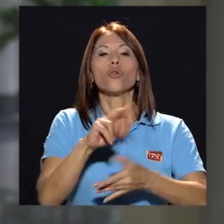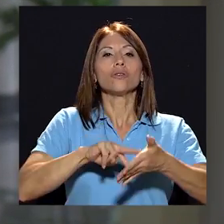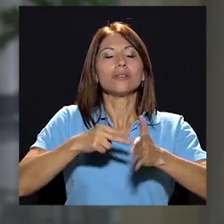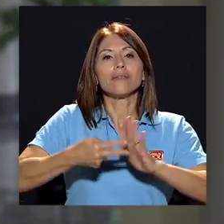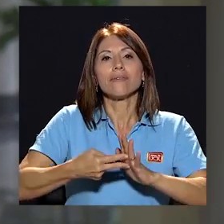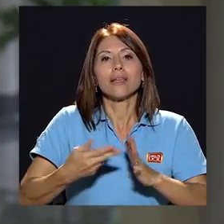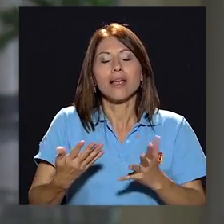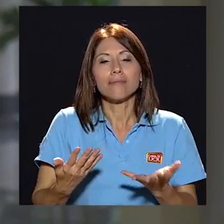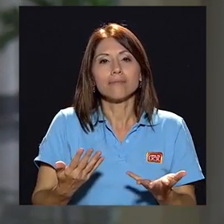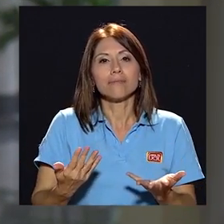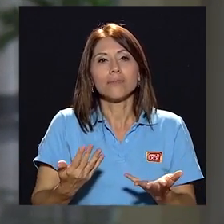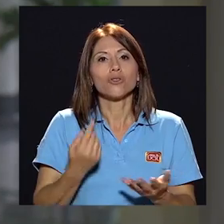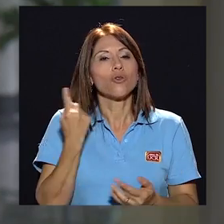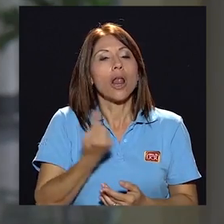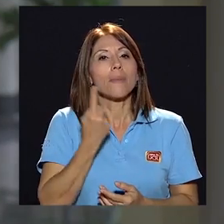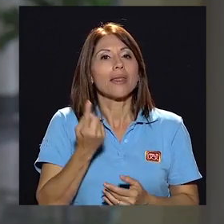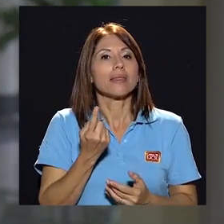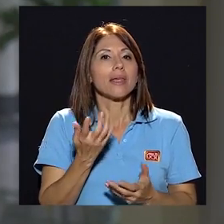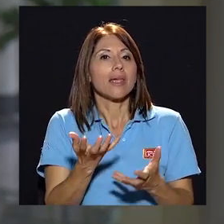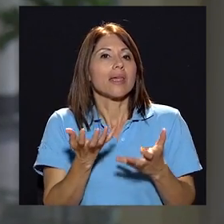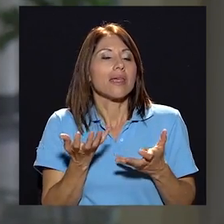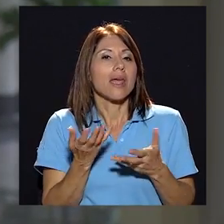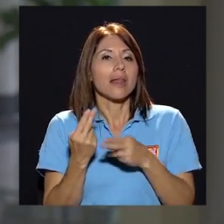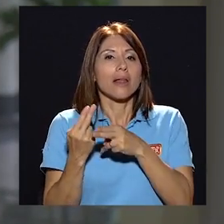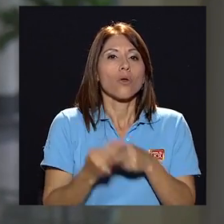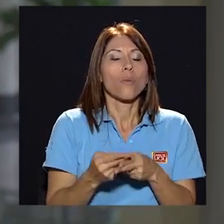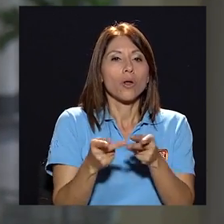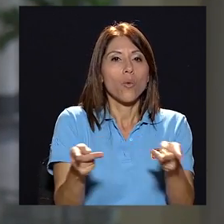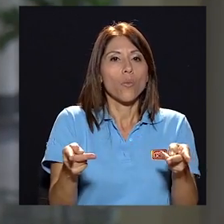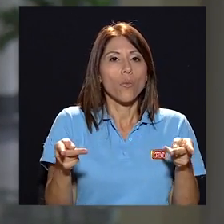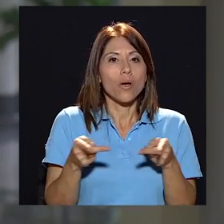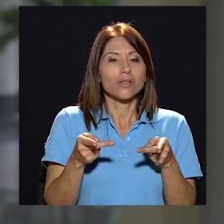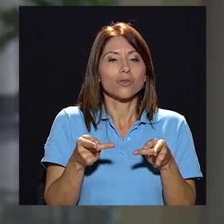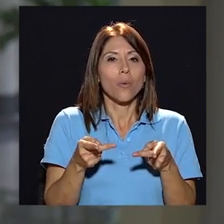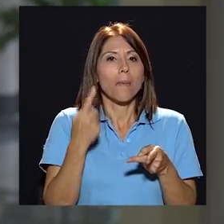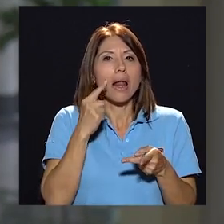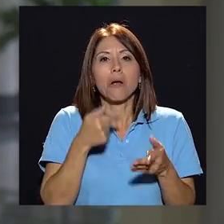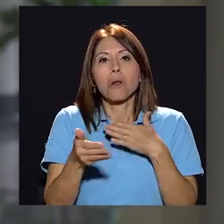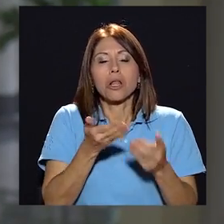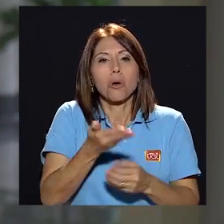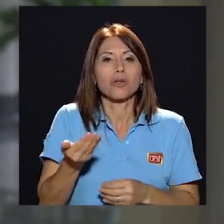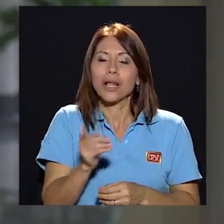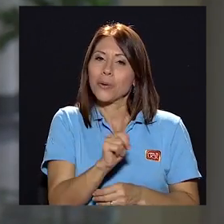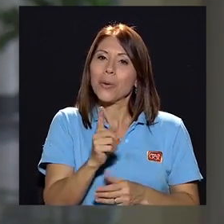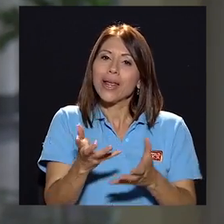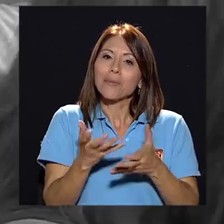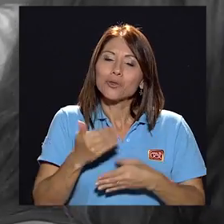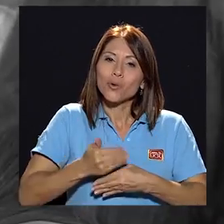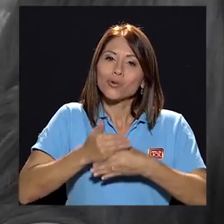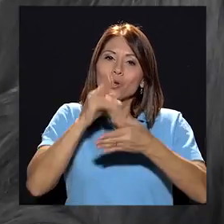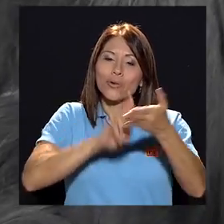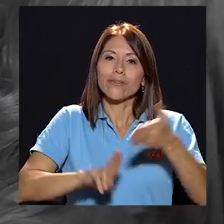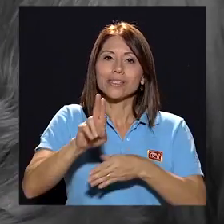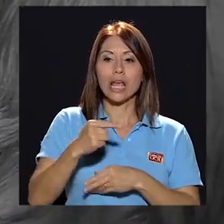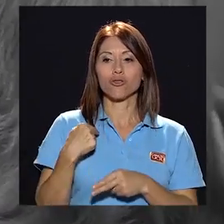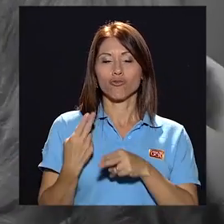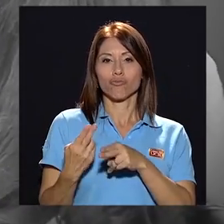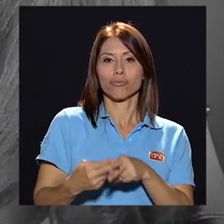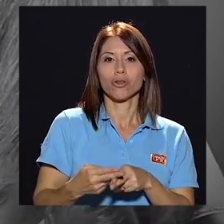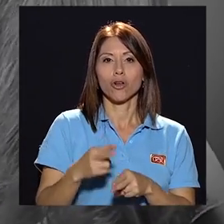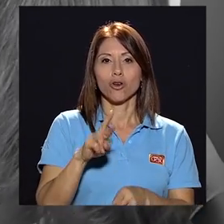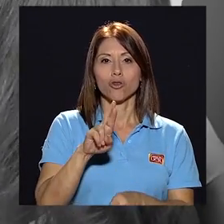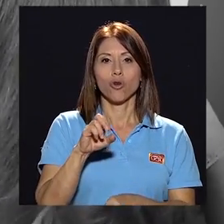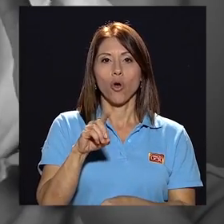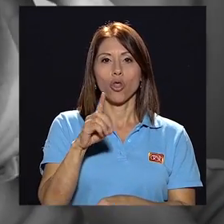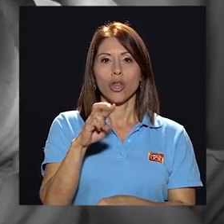no es a venir a optar por algún puesto que no sea construir universidad. Estoy inscrito como